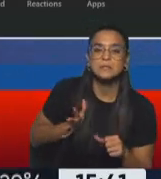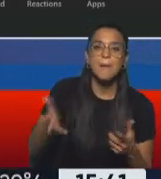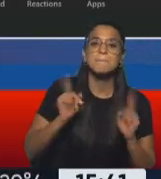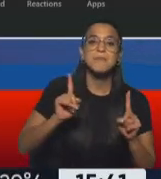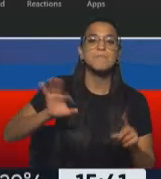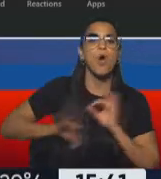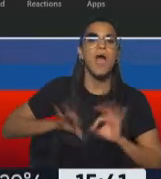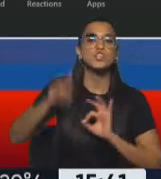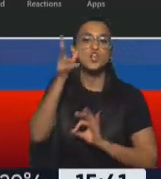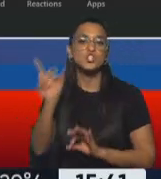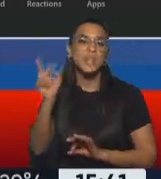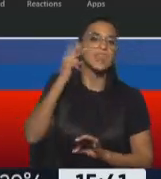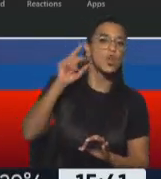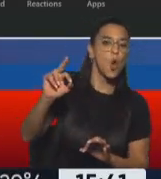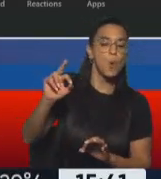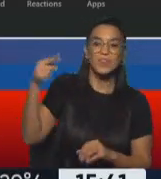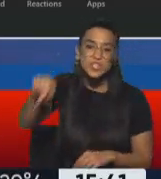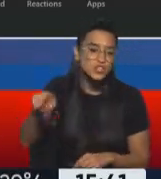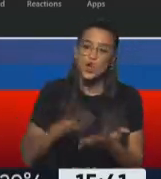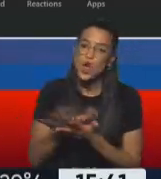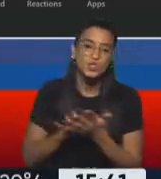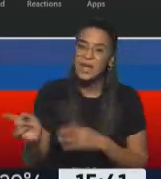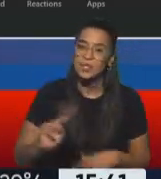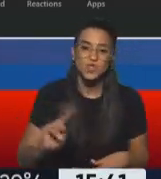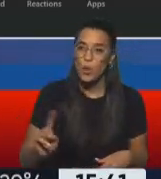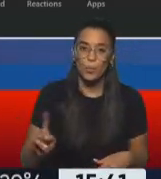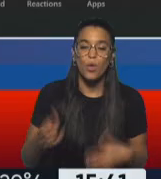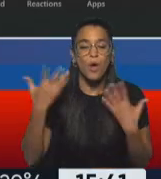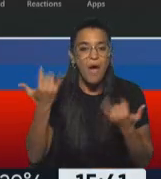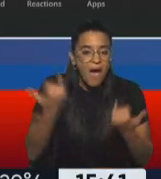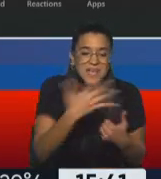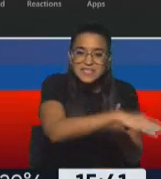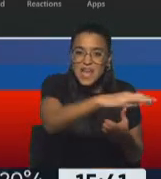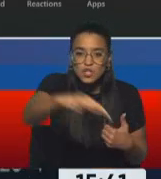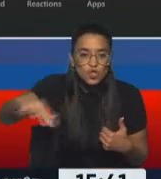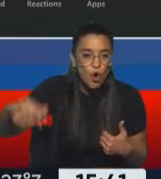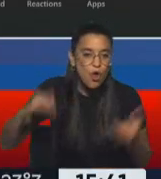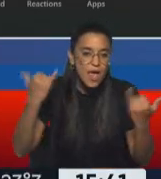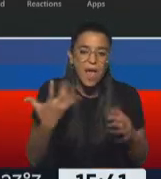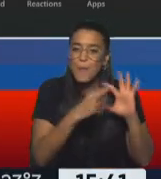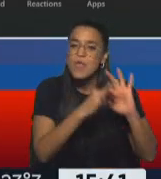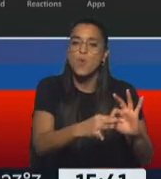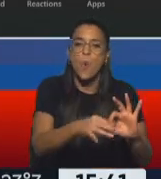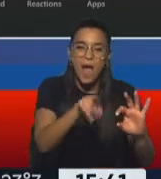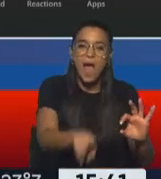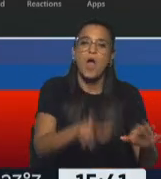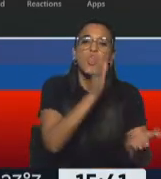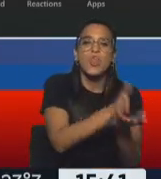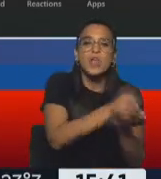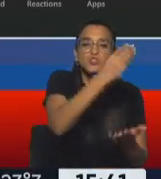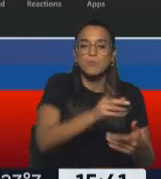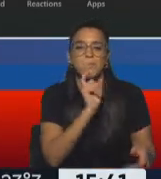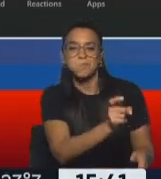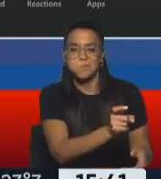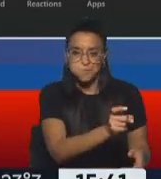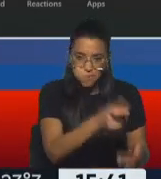80 y 90. Y eso no se ha resuelto. Y hay muchos sectores que son sectores que estuvieron vinculados con violaciones de derechos humanos